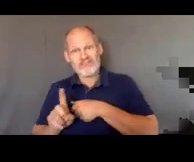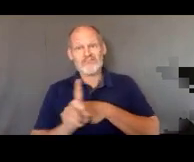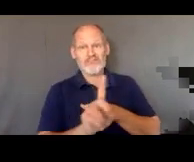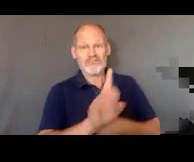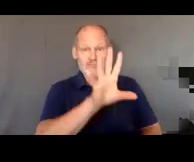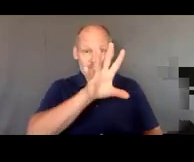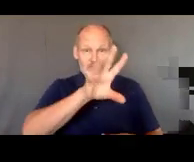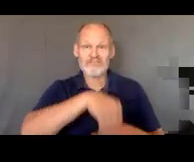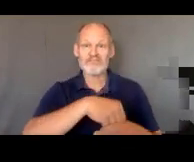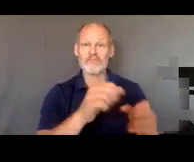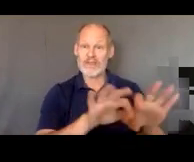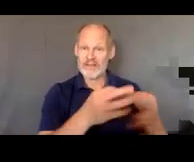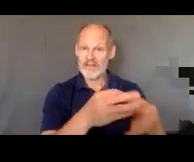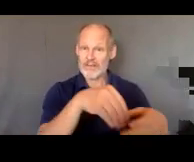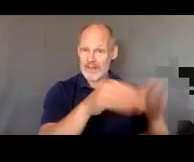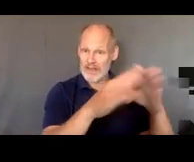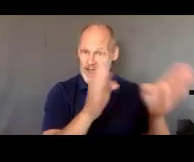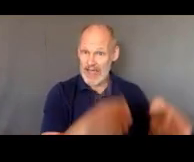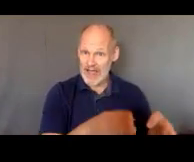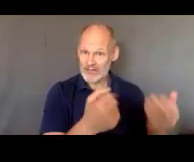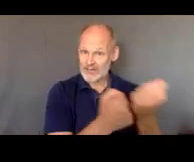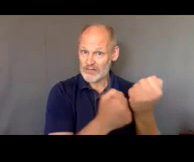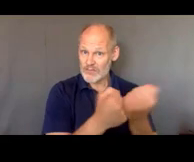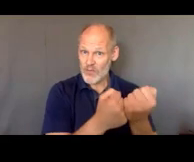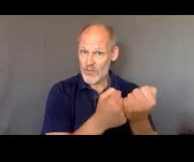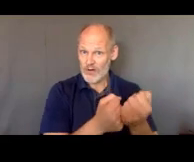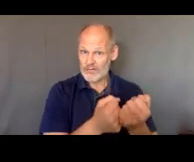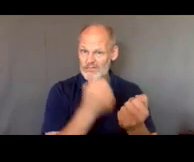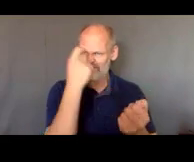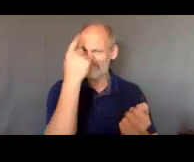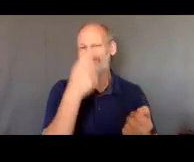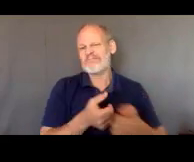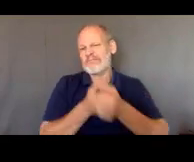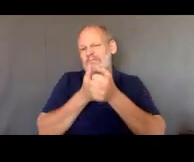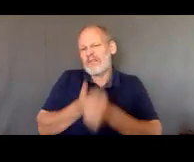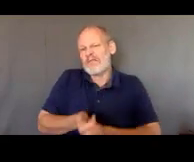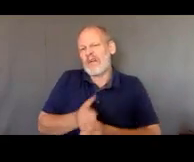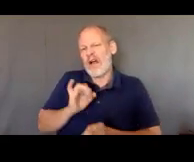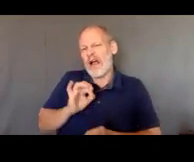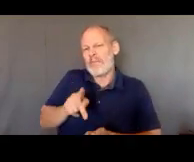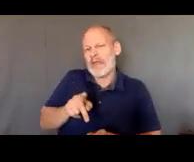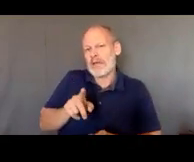apoyar aprendizaje en línea en un IEP o estudiantes con IEP